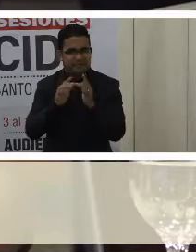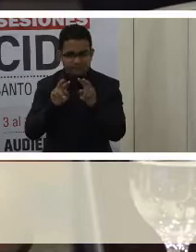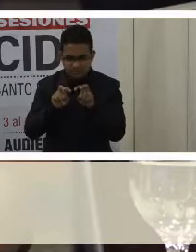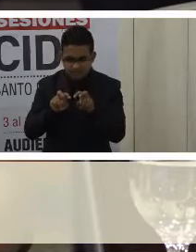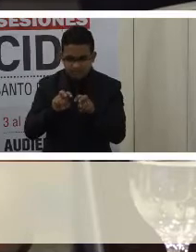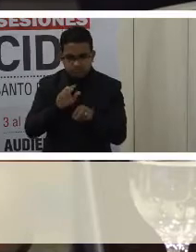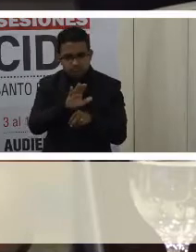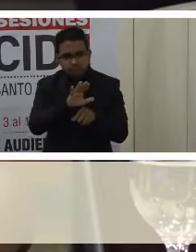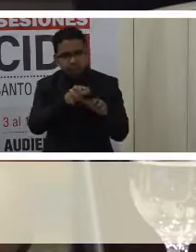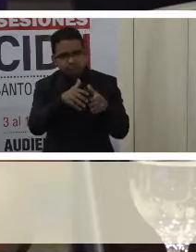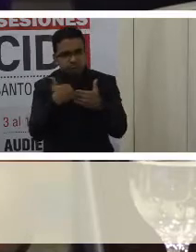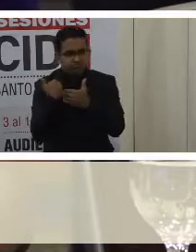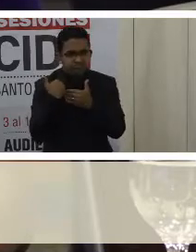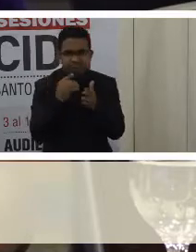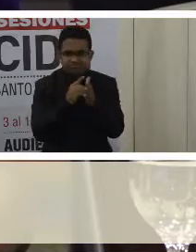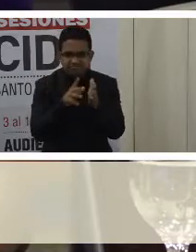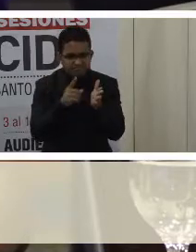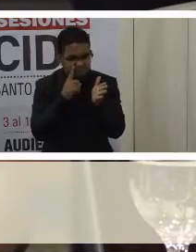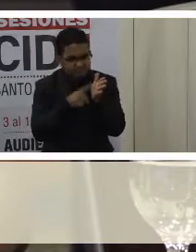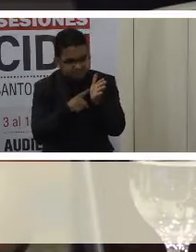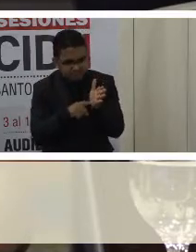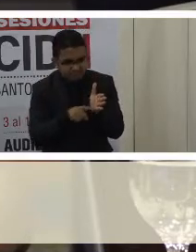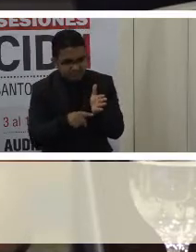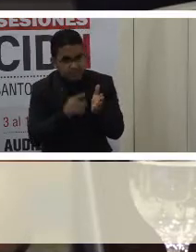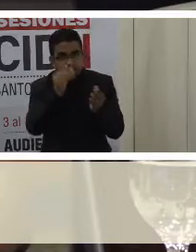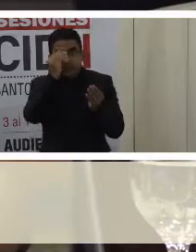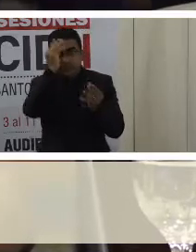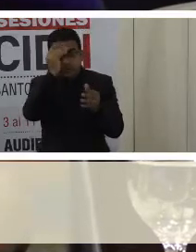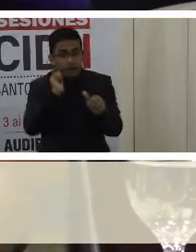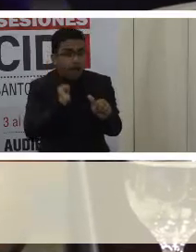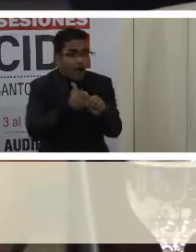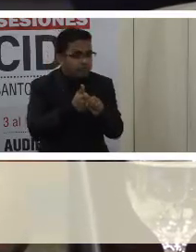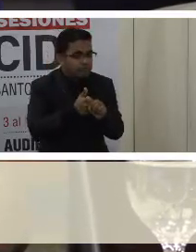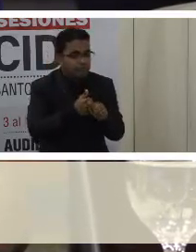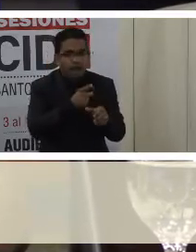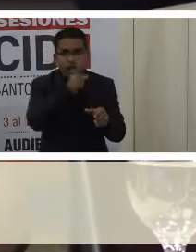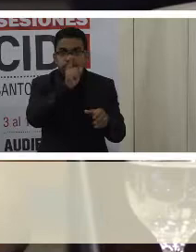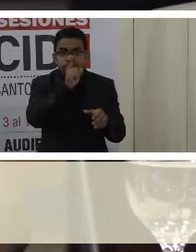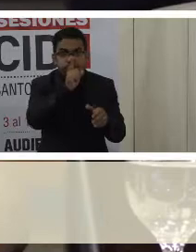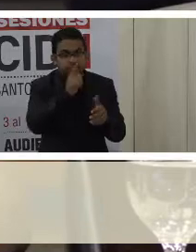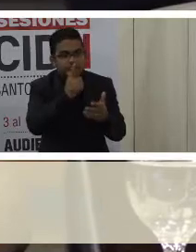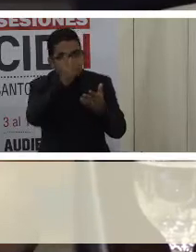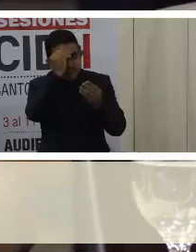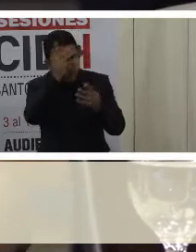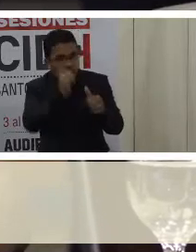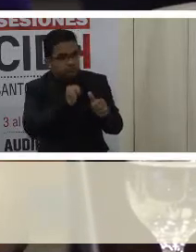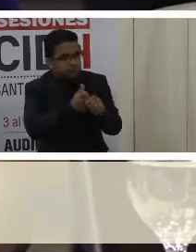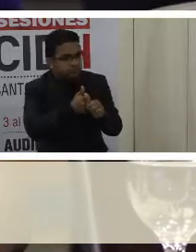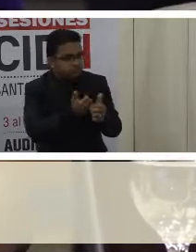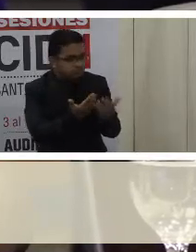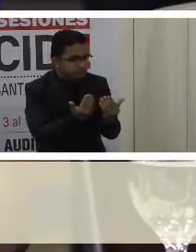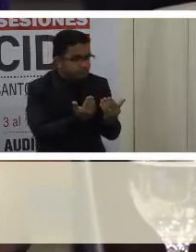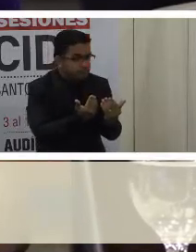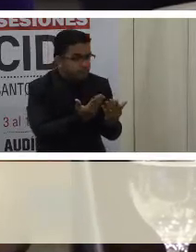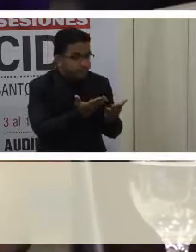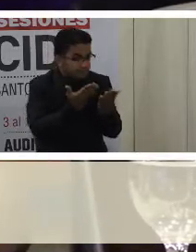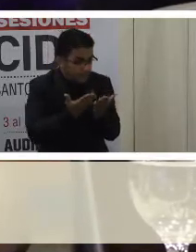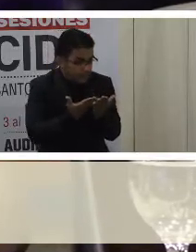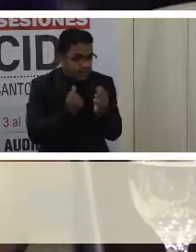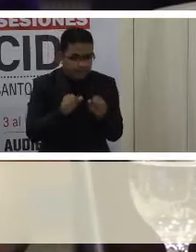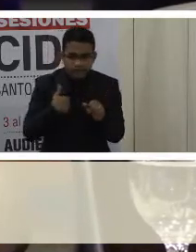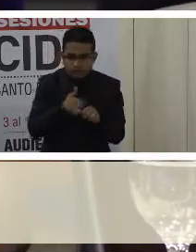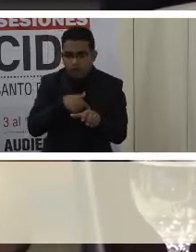Personas con Discapacidad, no se ha presentado información actualizada que permita determinar las políticas públicas en materia de tipo de